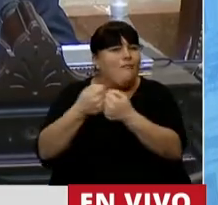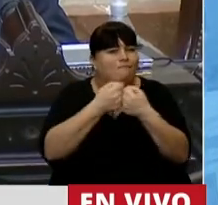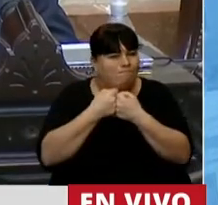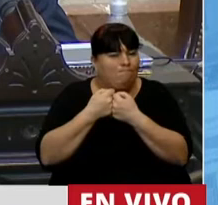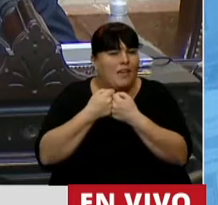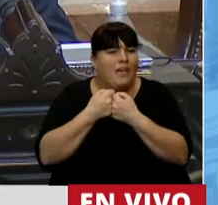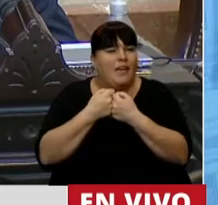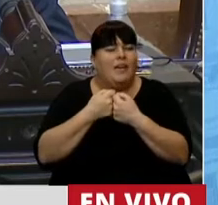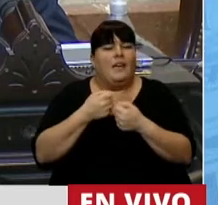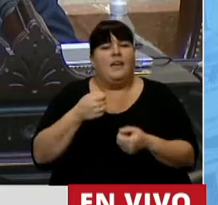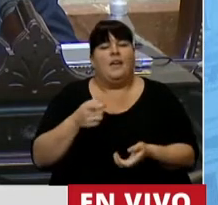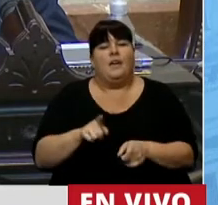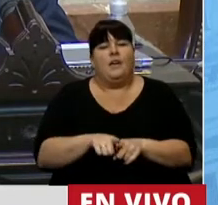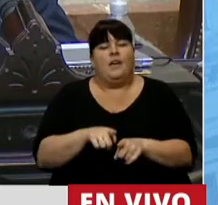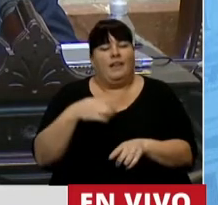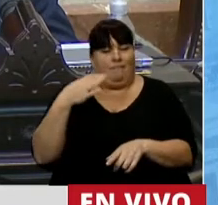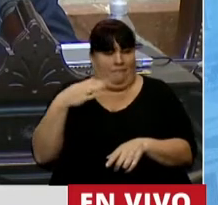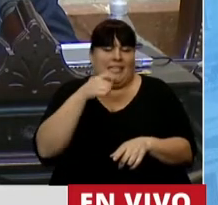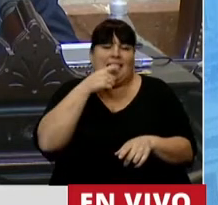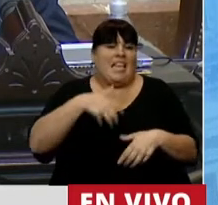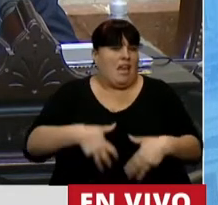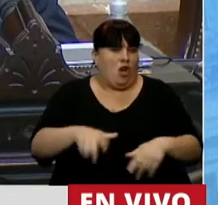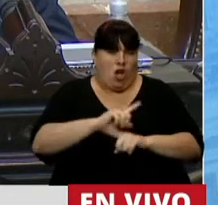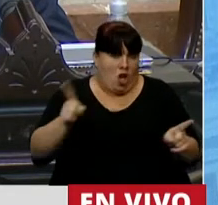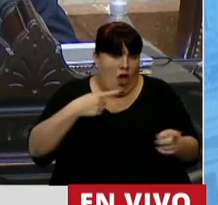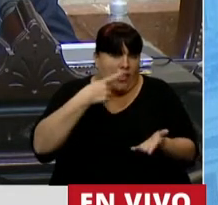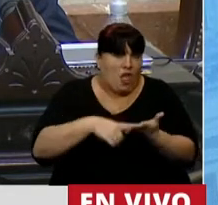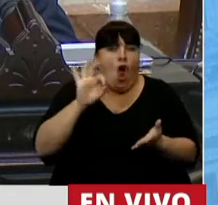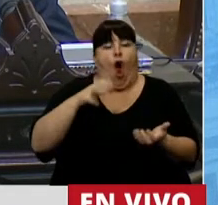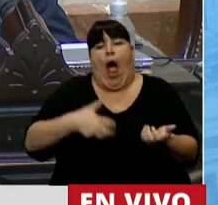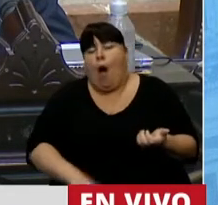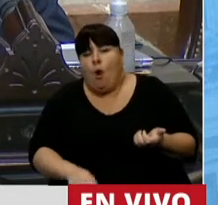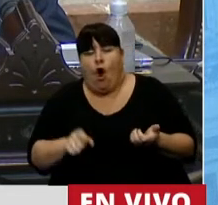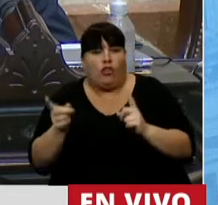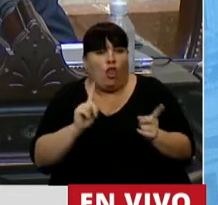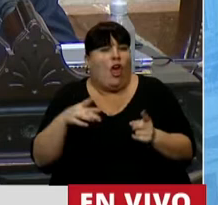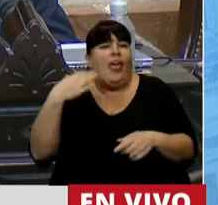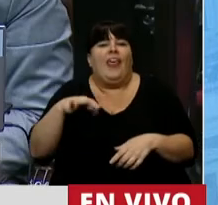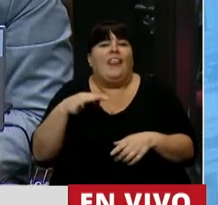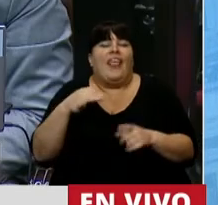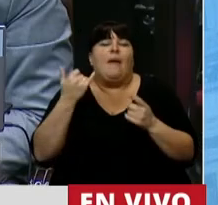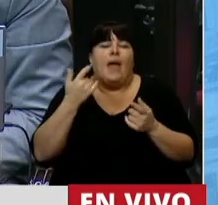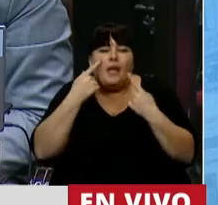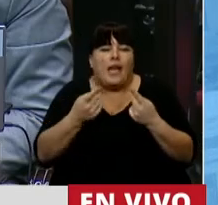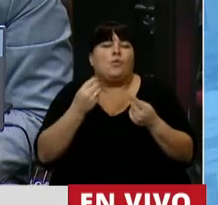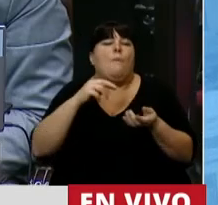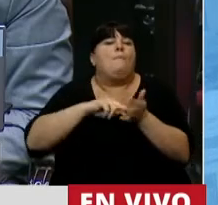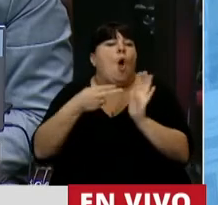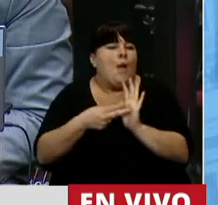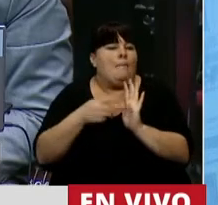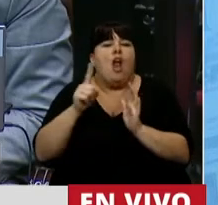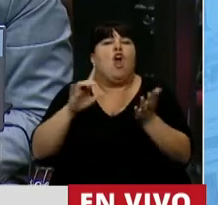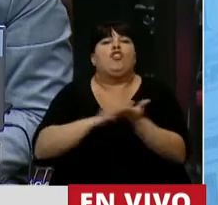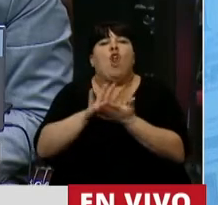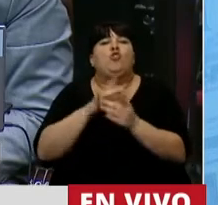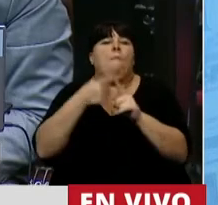que debe la interrupción del embarazo o el aborto de ser considerado como una problemática que no se resuelve